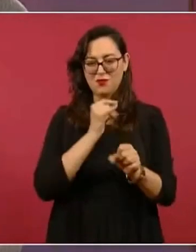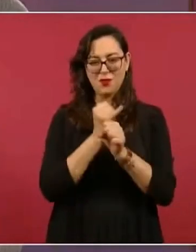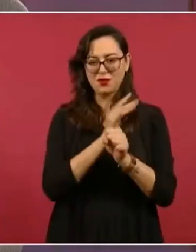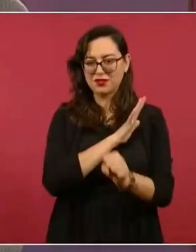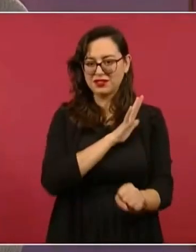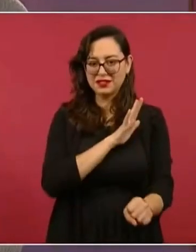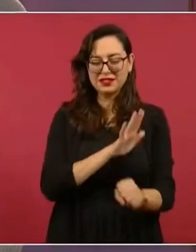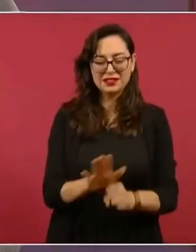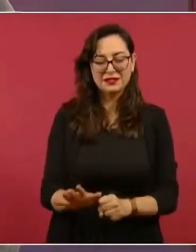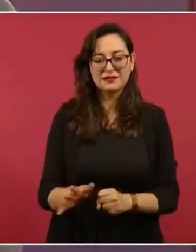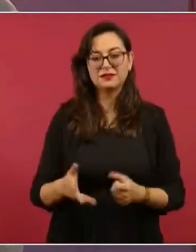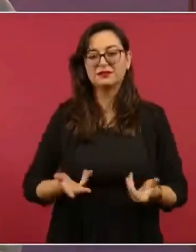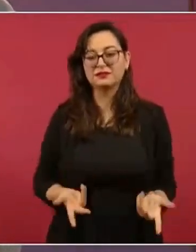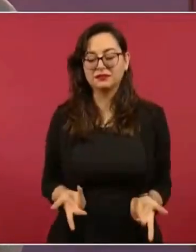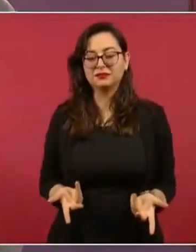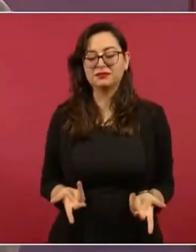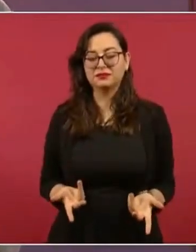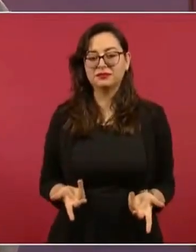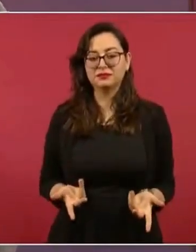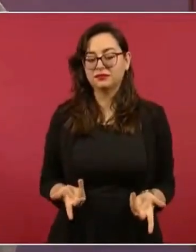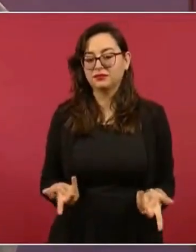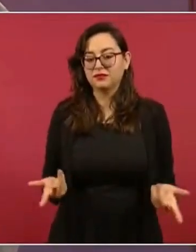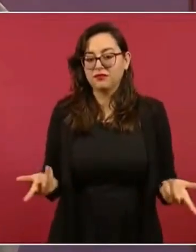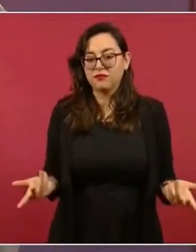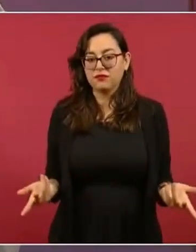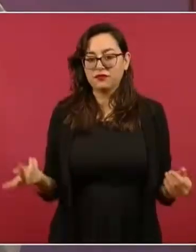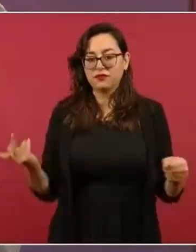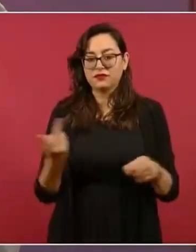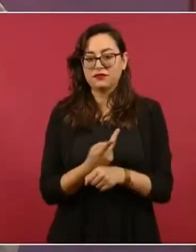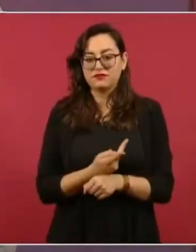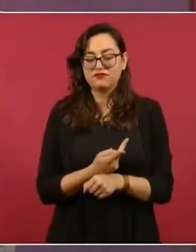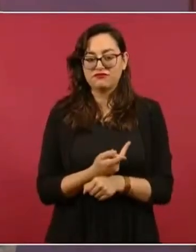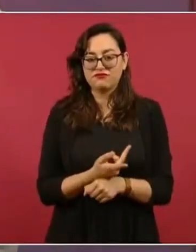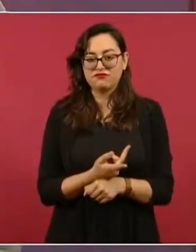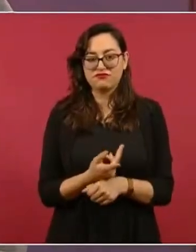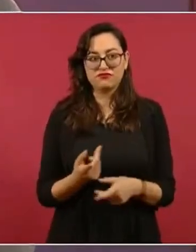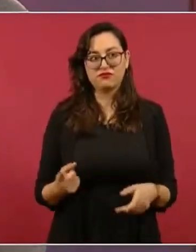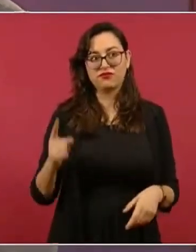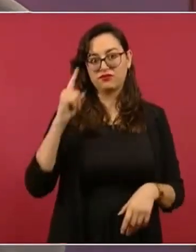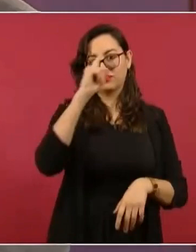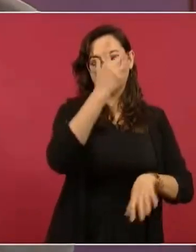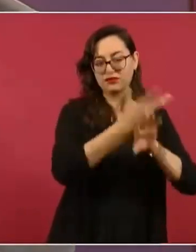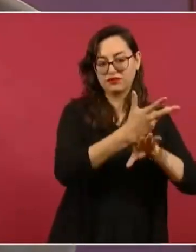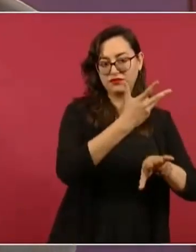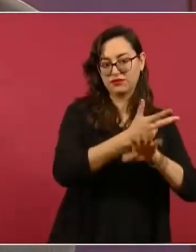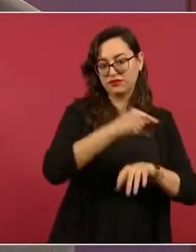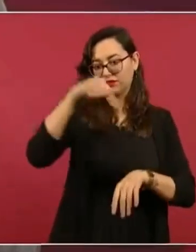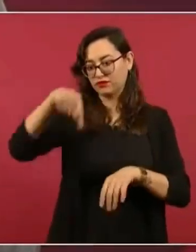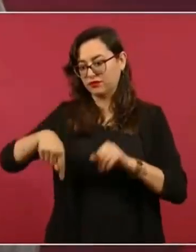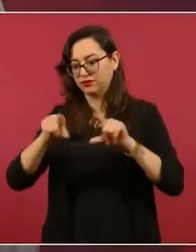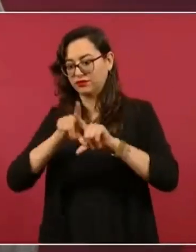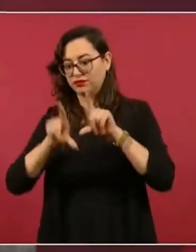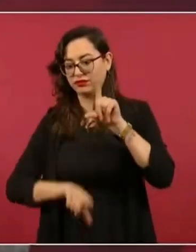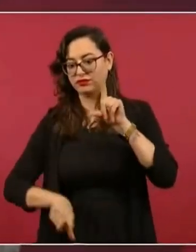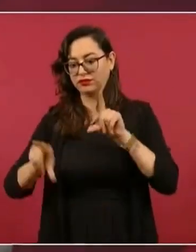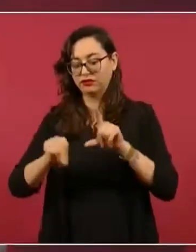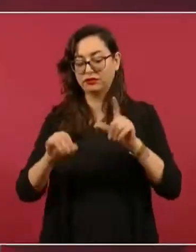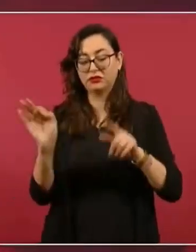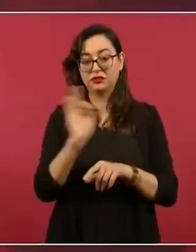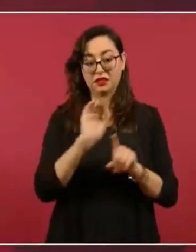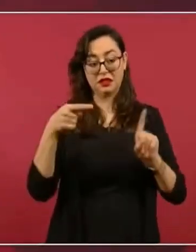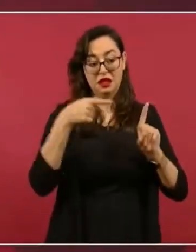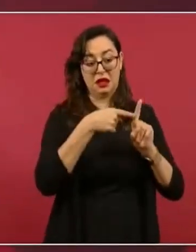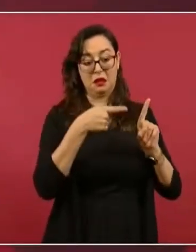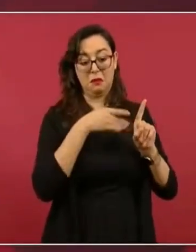arriba aquí y allá responsables porque puede